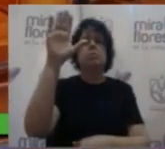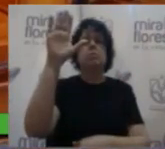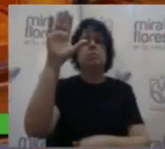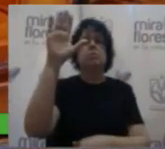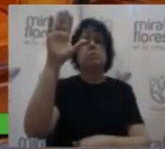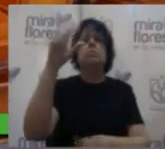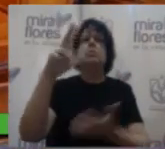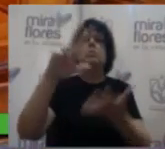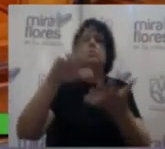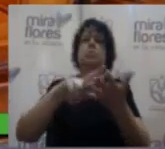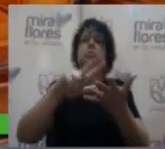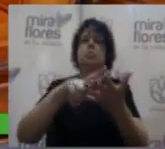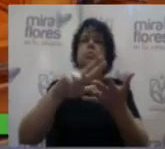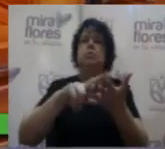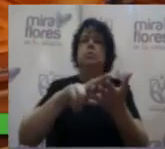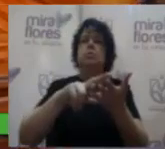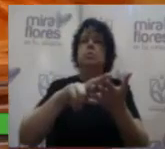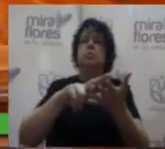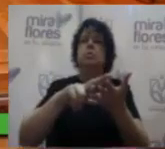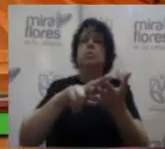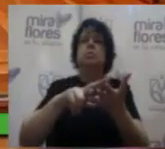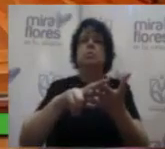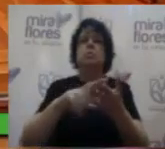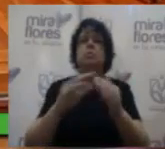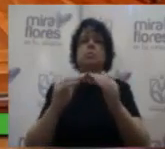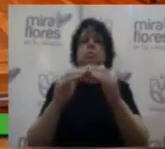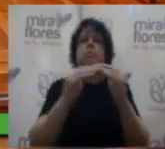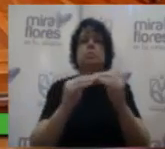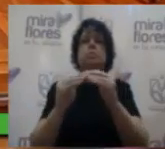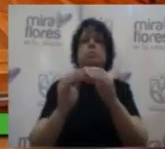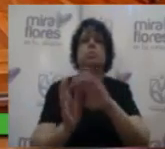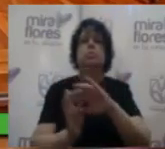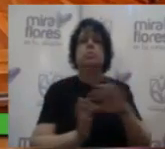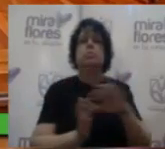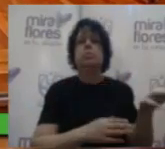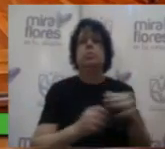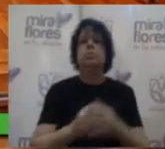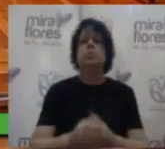Ha sido aprobada la propuesta por unanimidad de votos Muchas gracias Vamos al siguiente punto